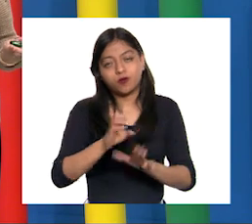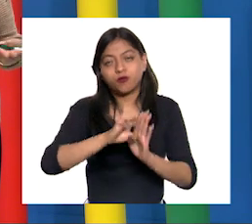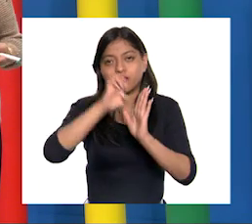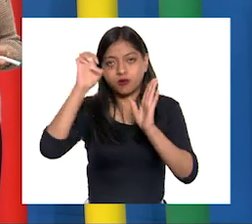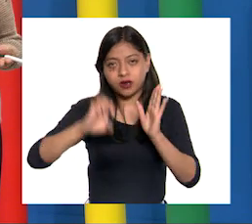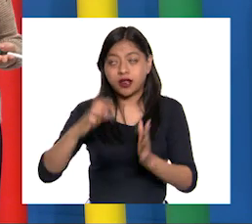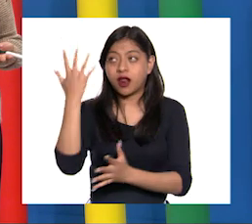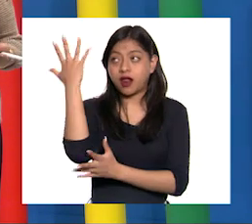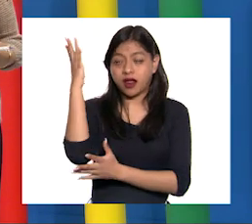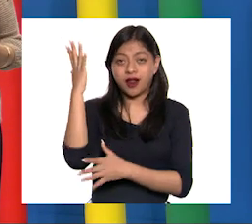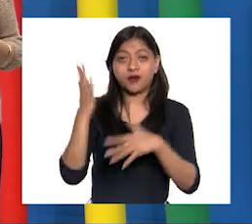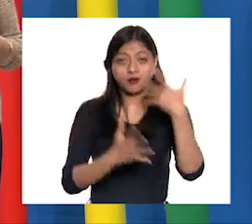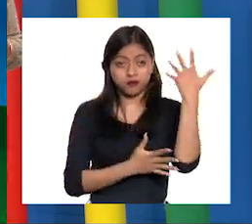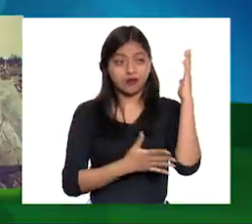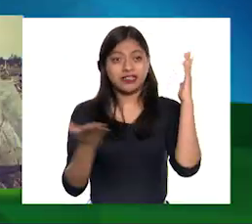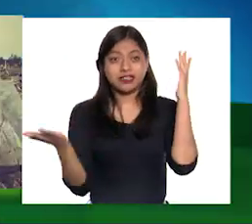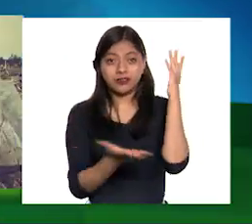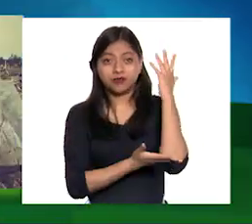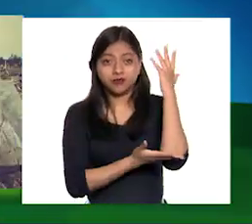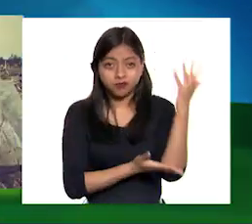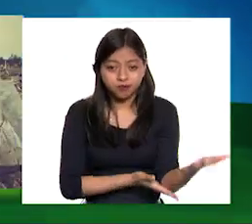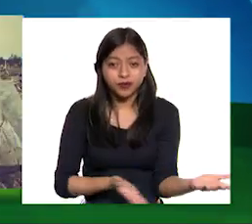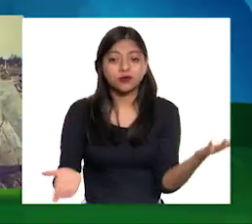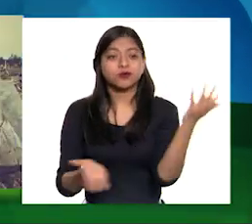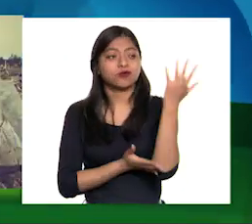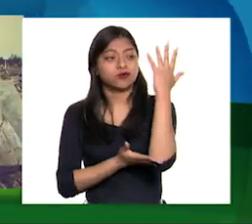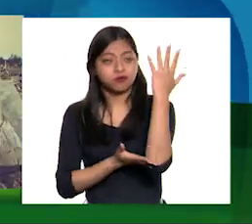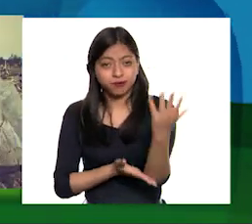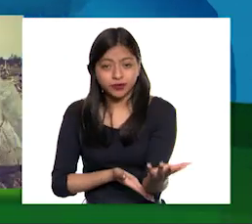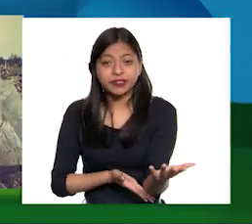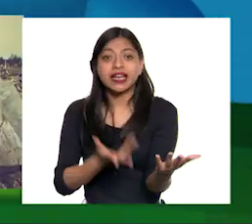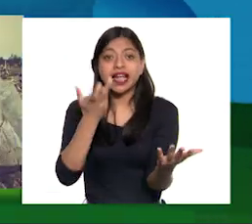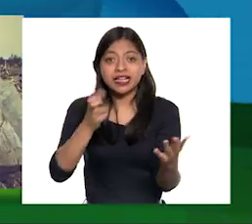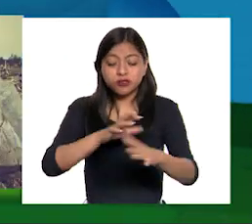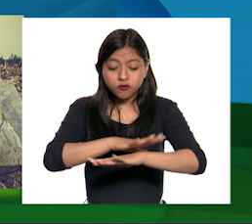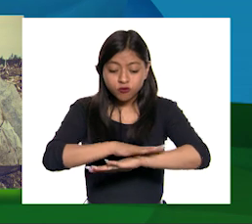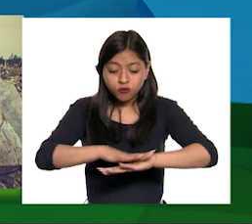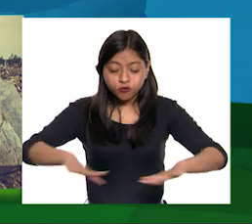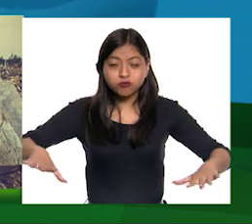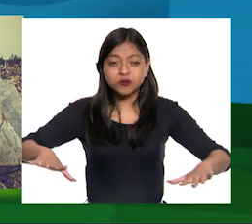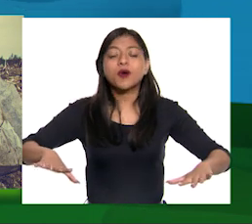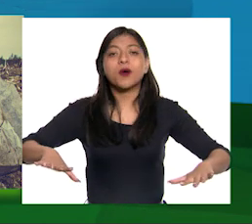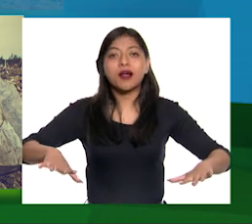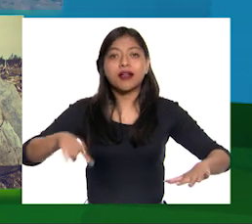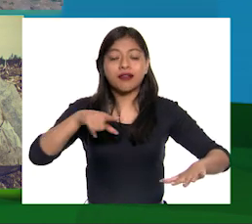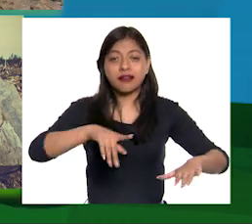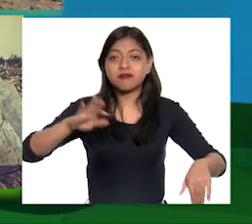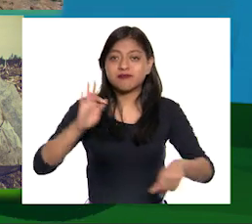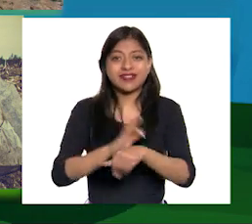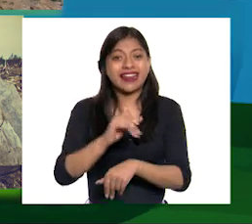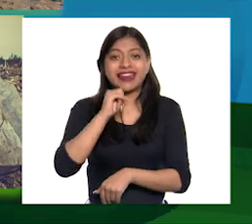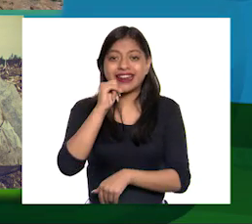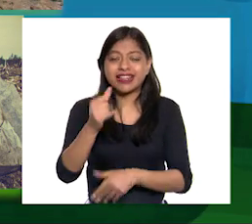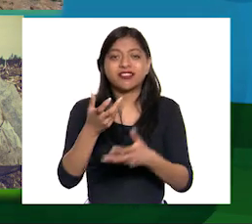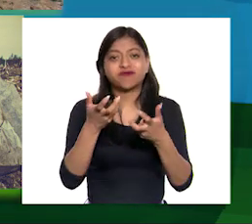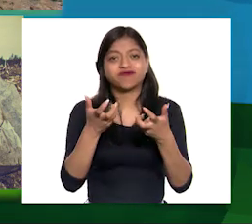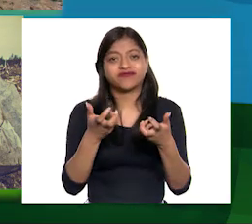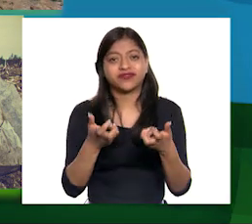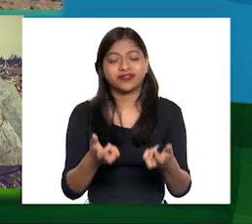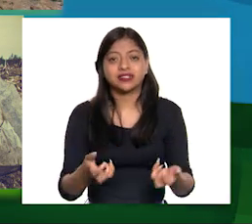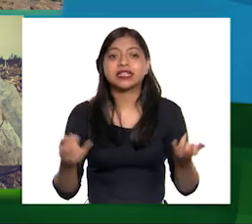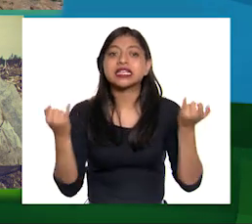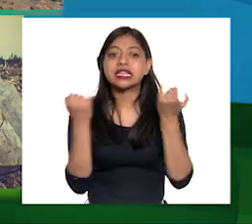la actividad forestal Al talar la vegetación queda desprotegido y se degrada La ganadería con el